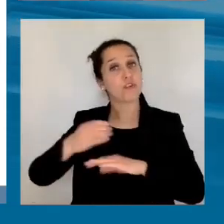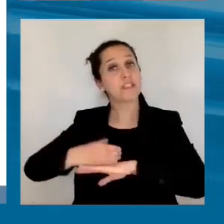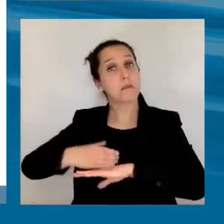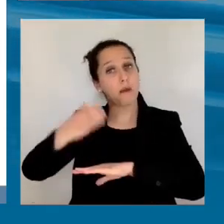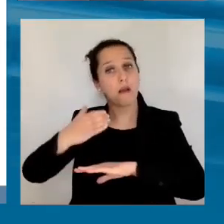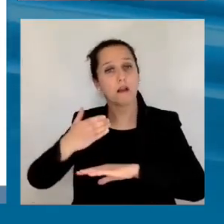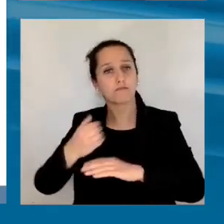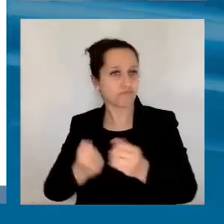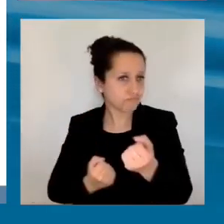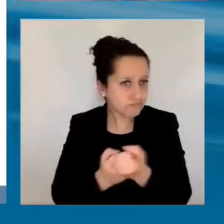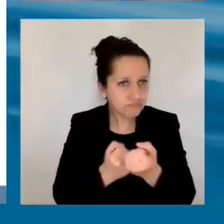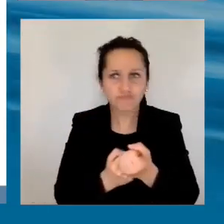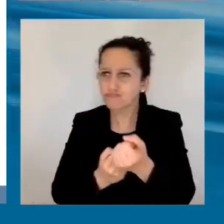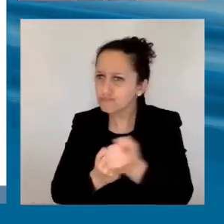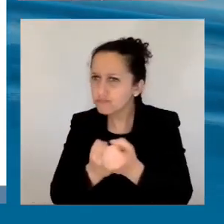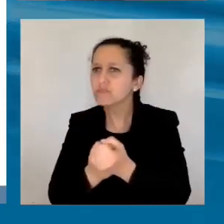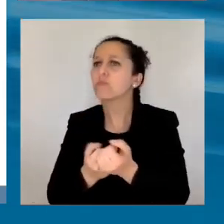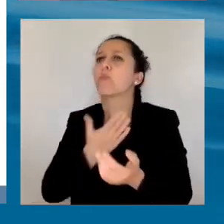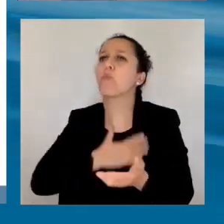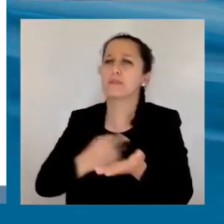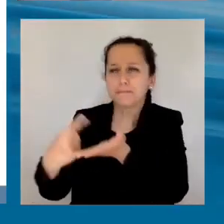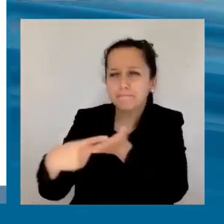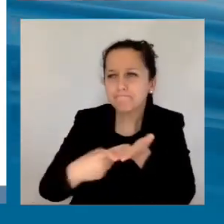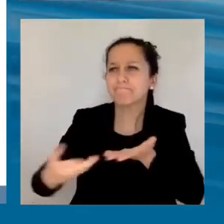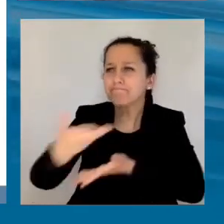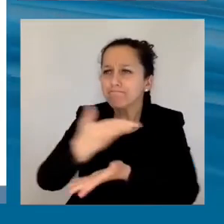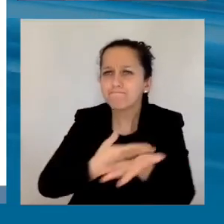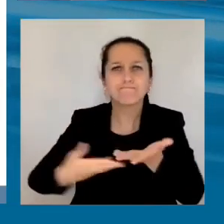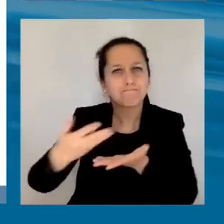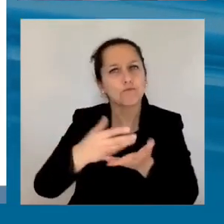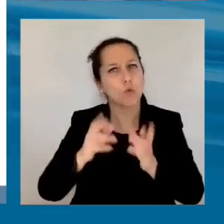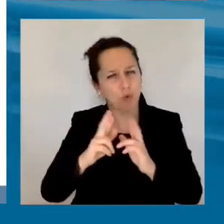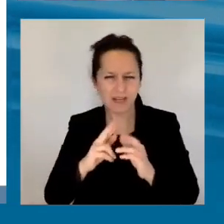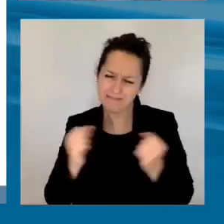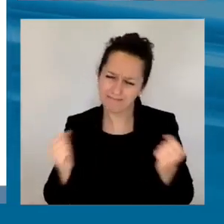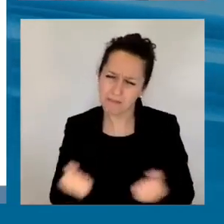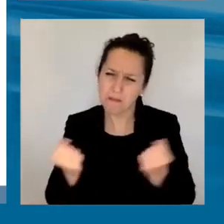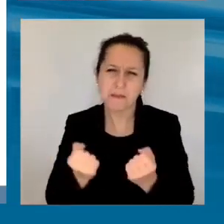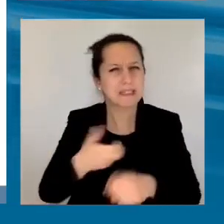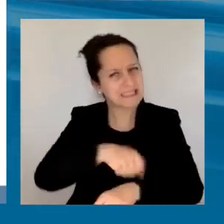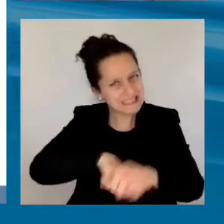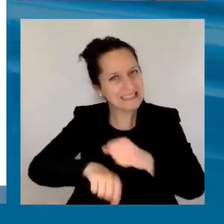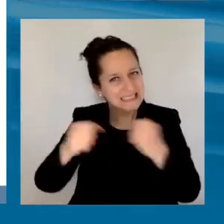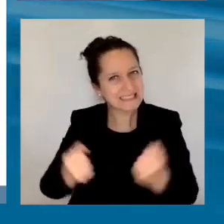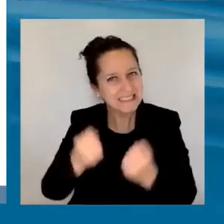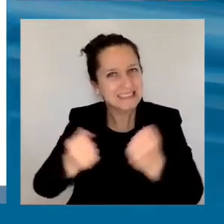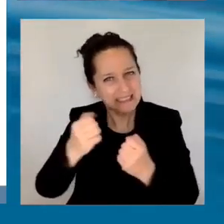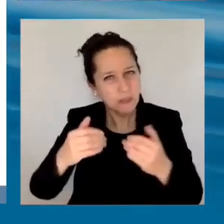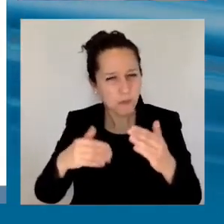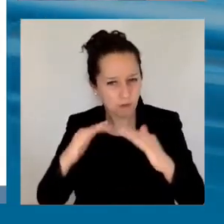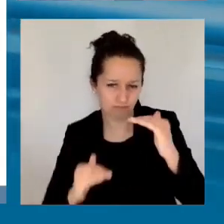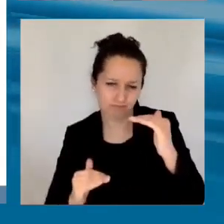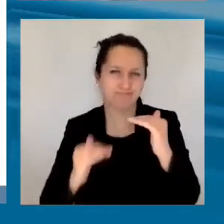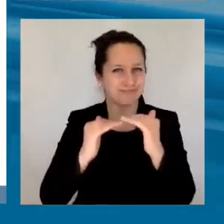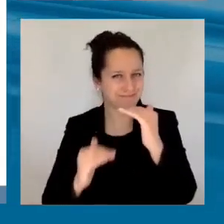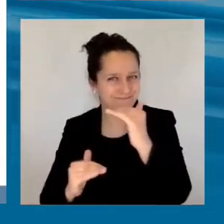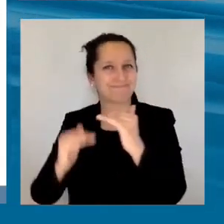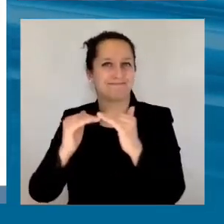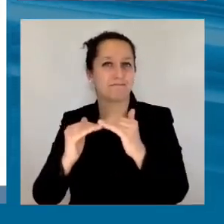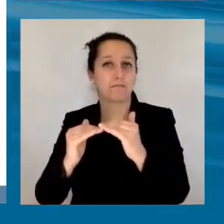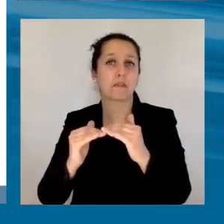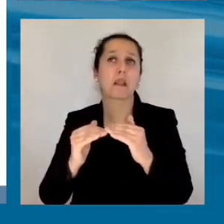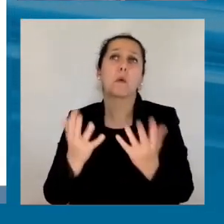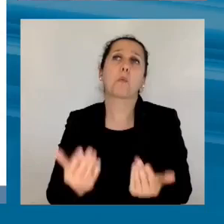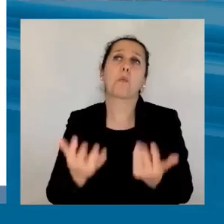el mensaje de que si queremos cerrar brechas y evitar más décadas perdidas, no hay tiempo que perder y, por supuesto, que estamos